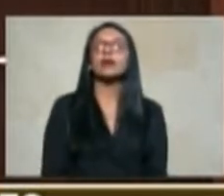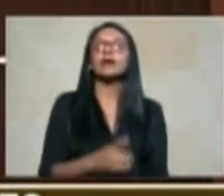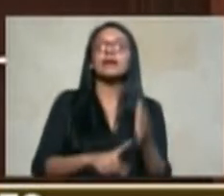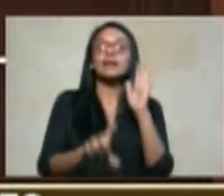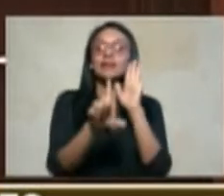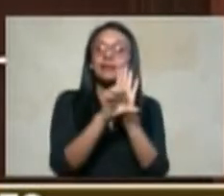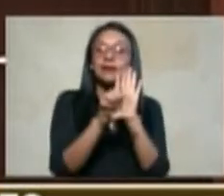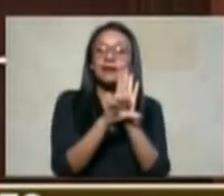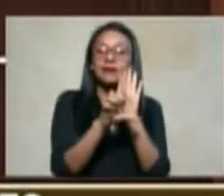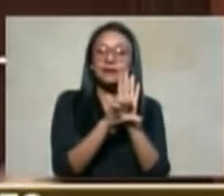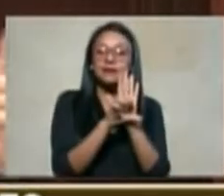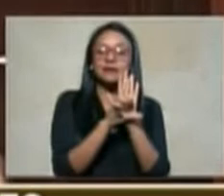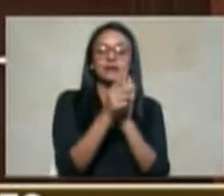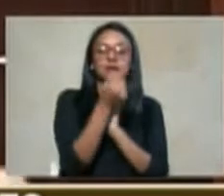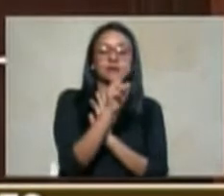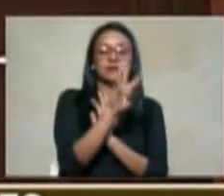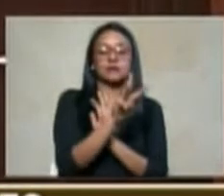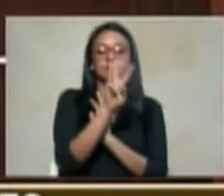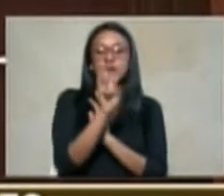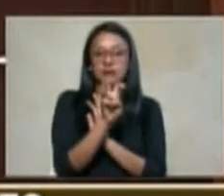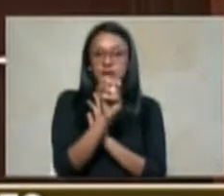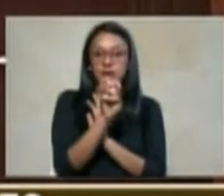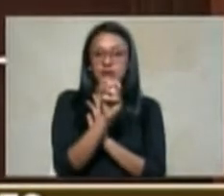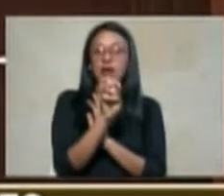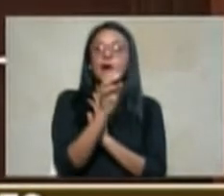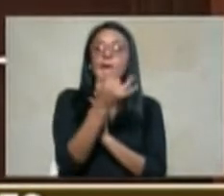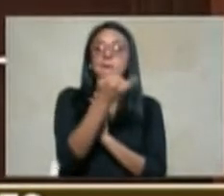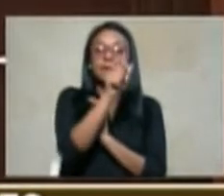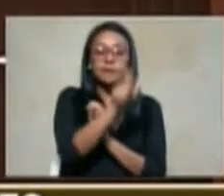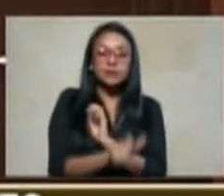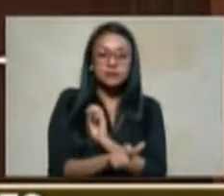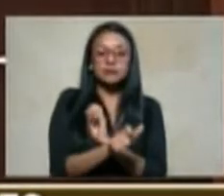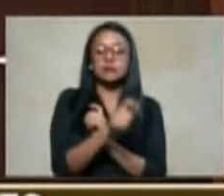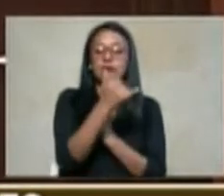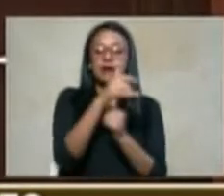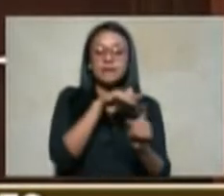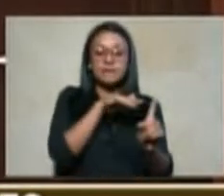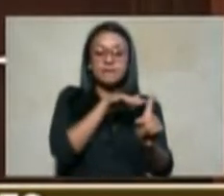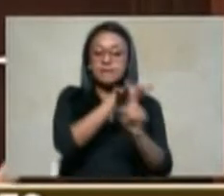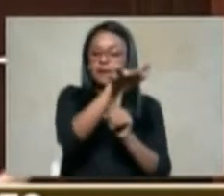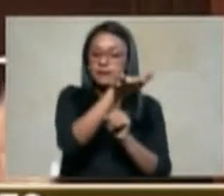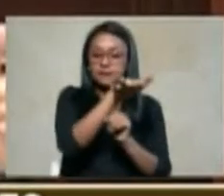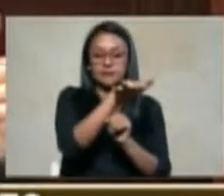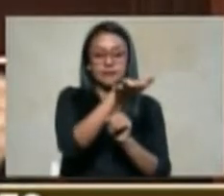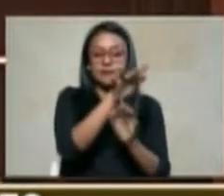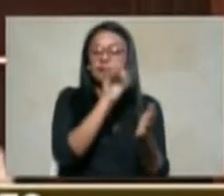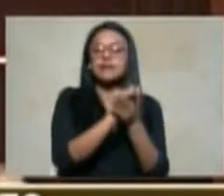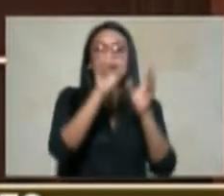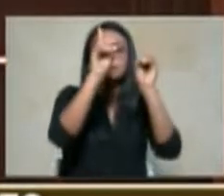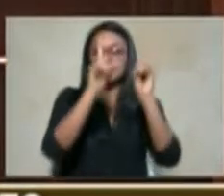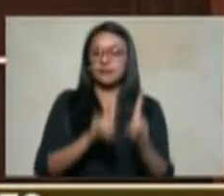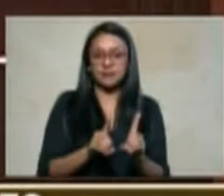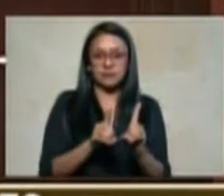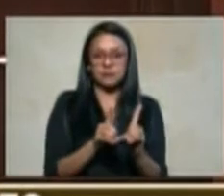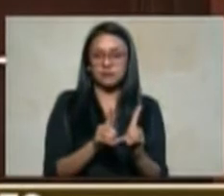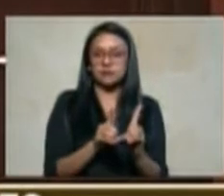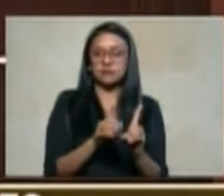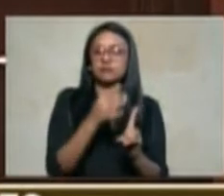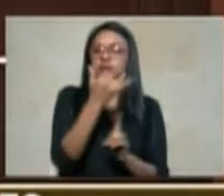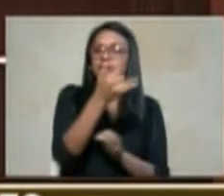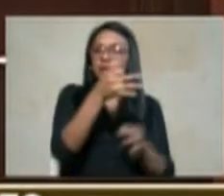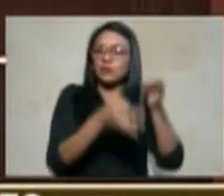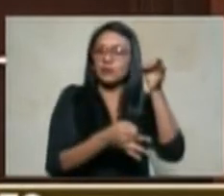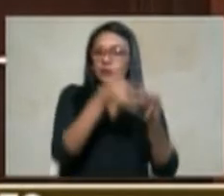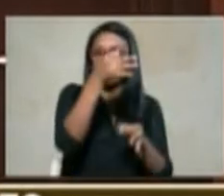tiene la persona que se vea afectada en principio por una decisión de un juez de la república en